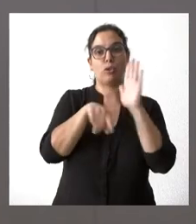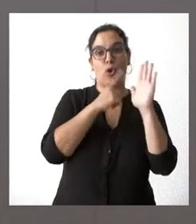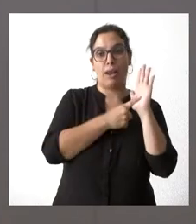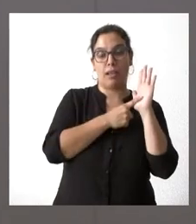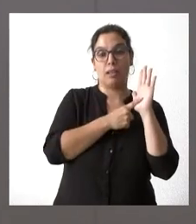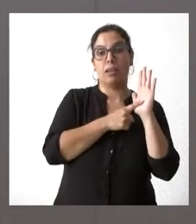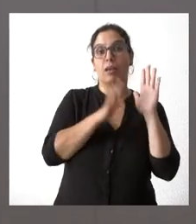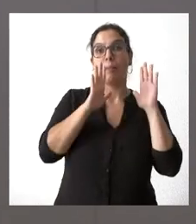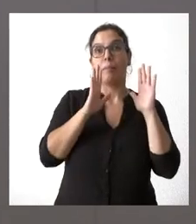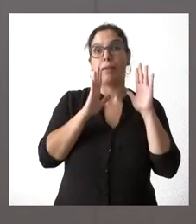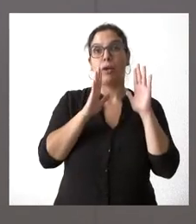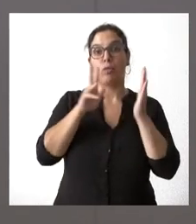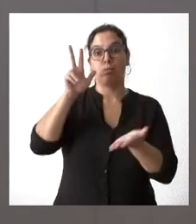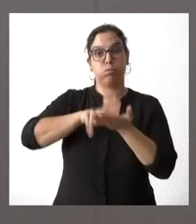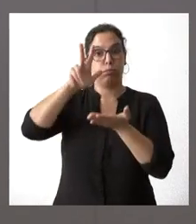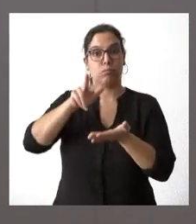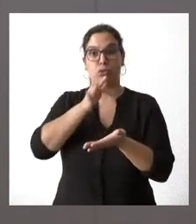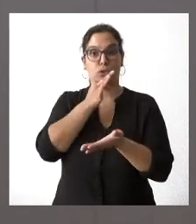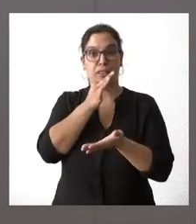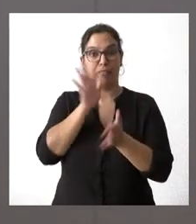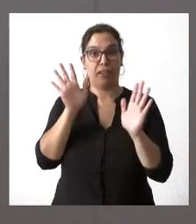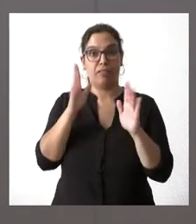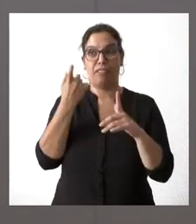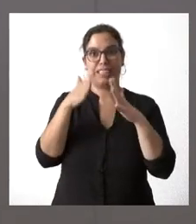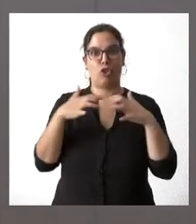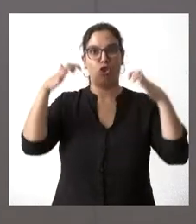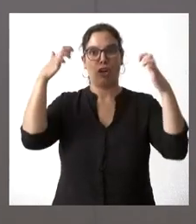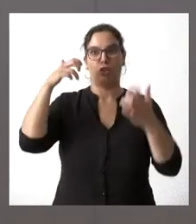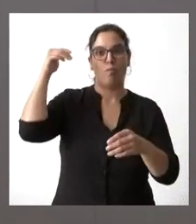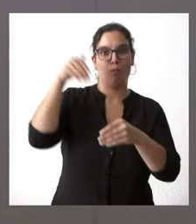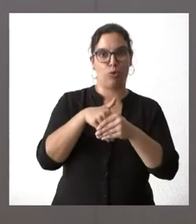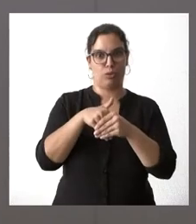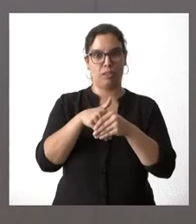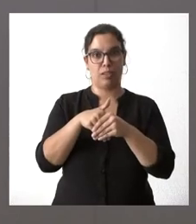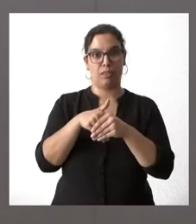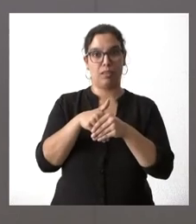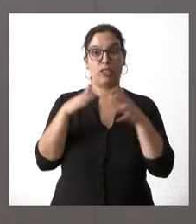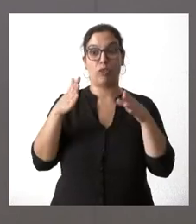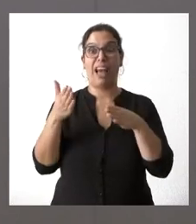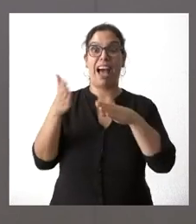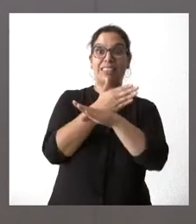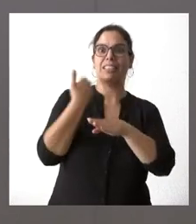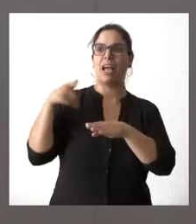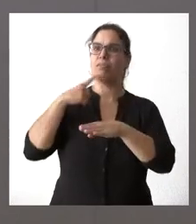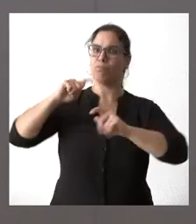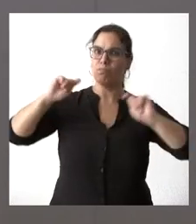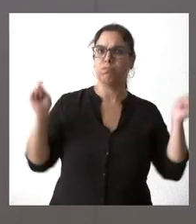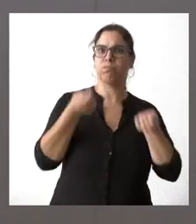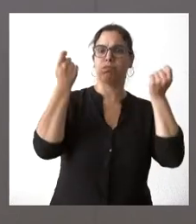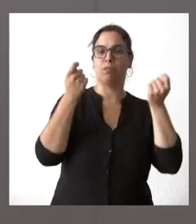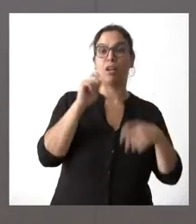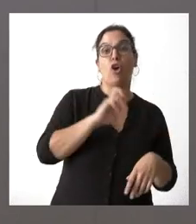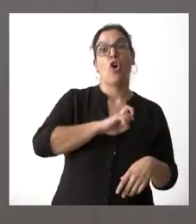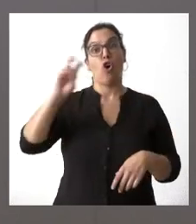todavía ha sido convalidado por el Congreso. Y con carácter previo a la convalidación ya se anuncia otro decreto ley